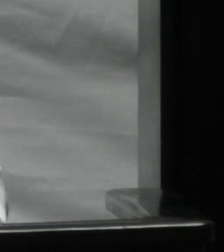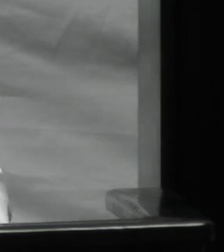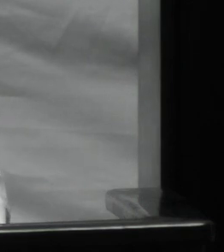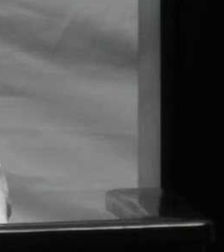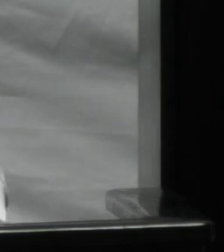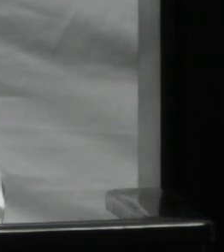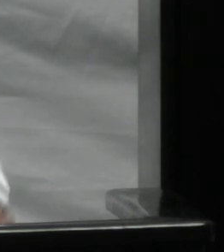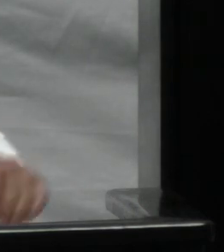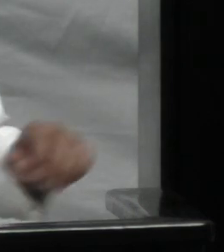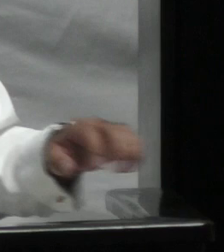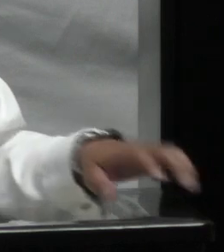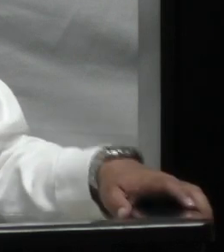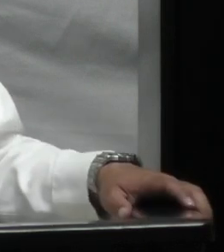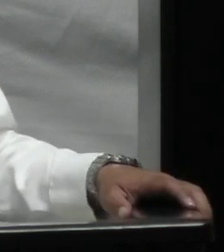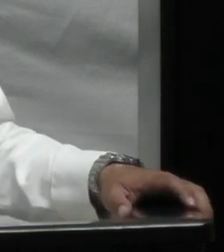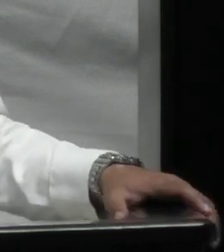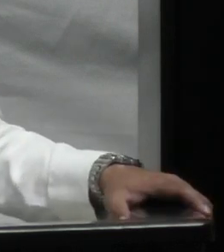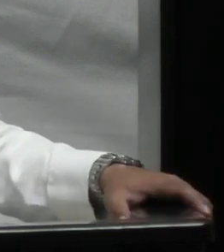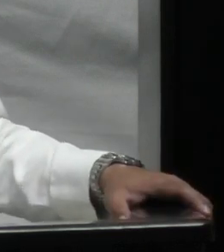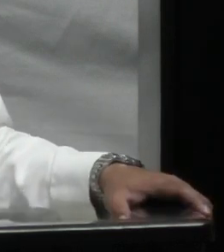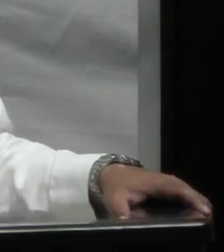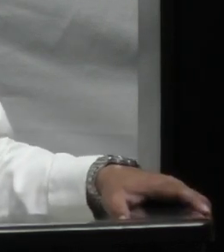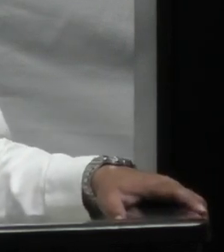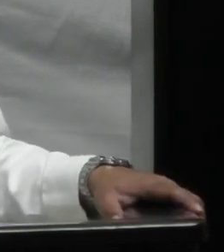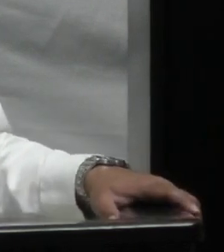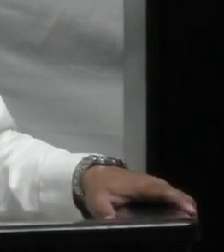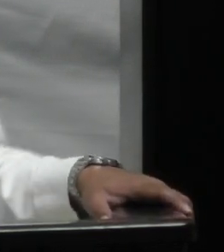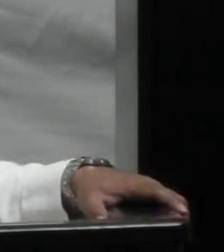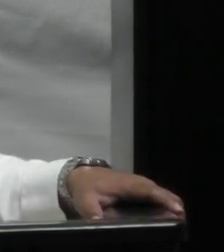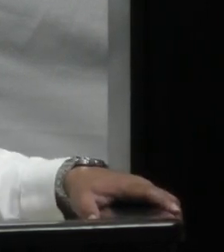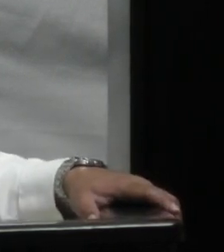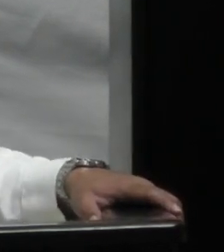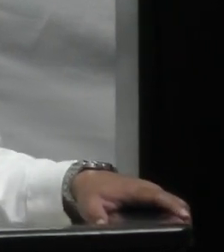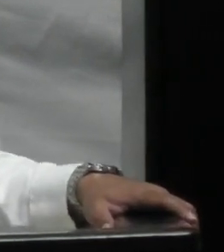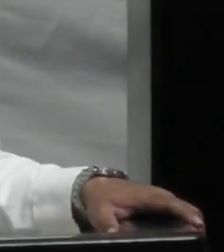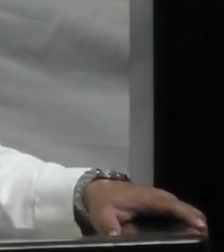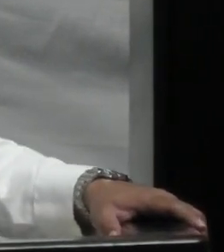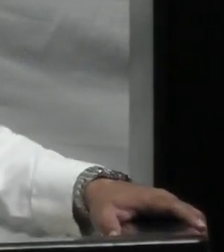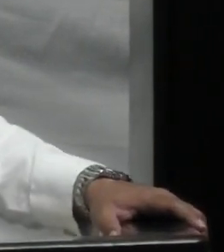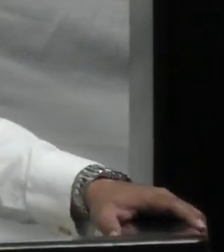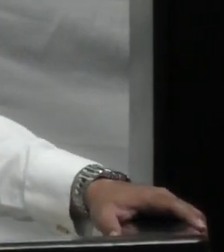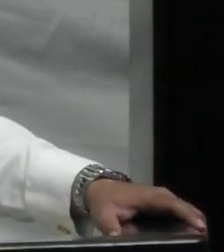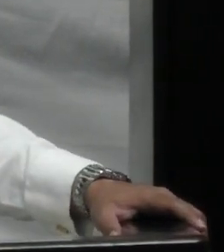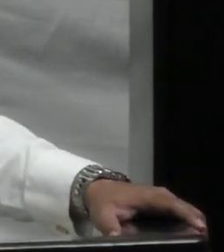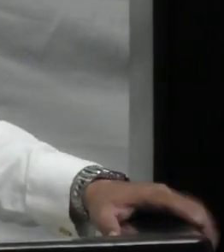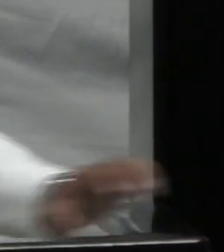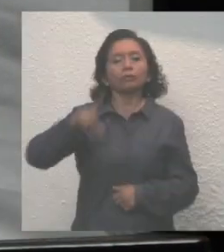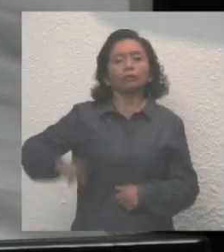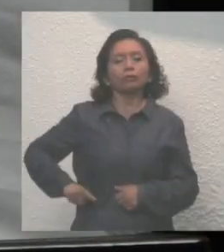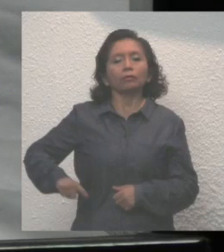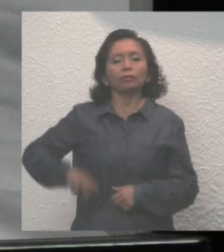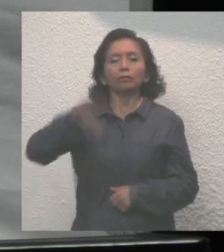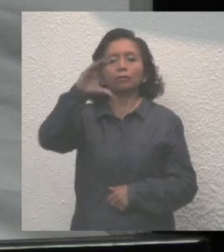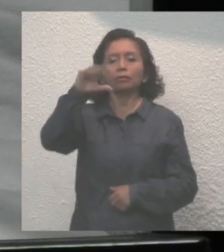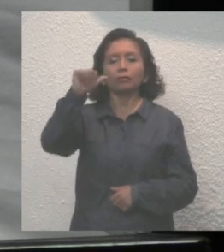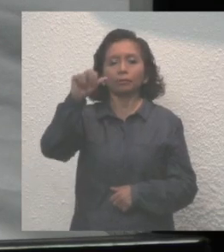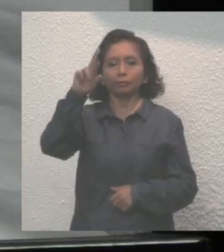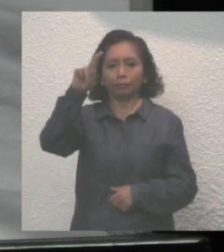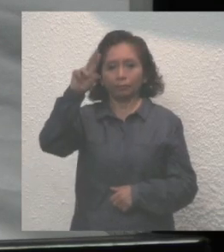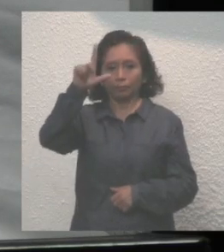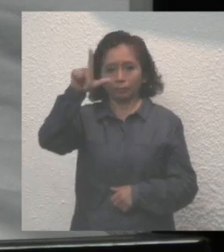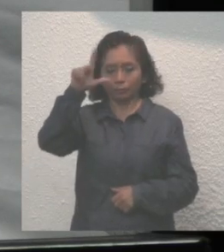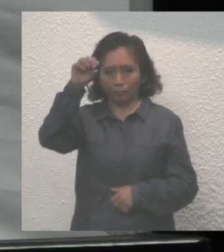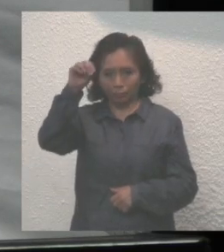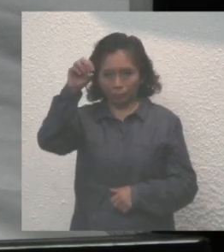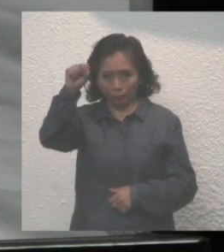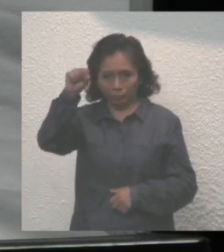saludo y le doy la más cordial bienvenida al contador público Carlos Manuel